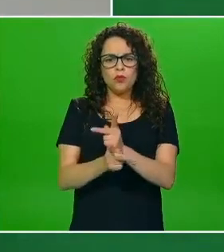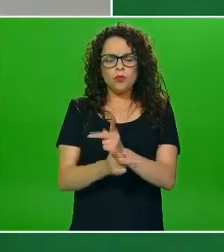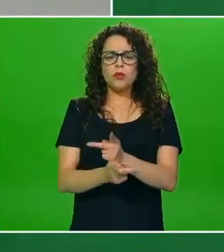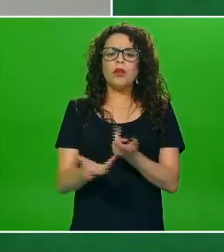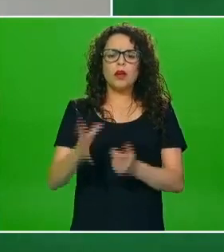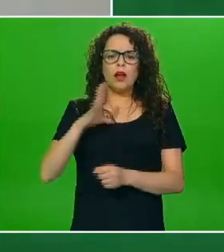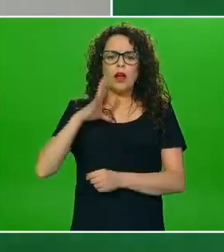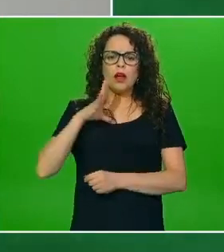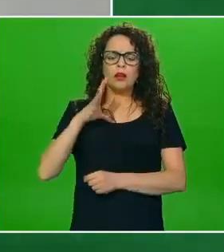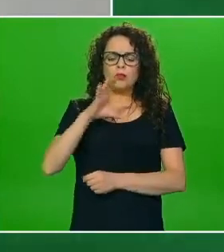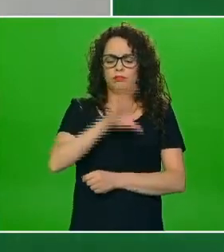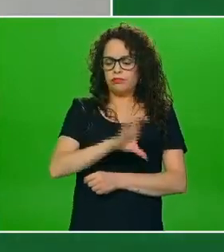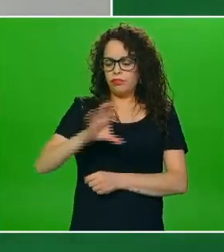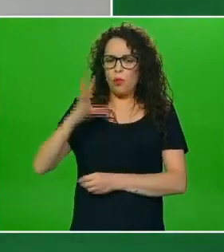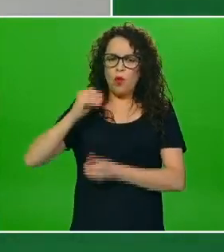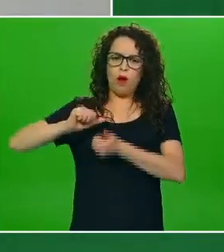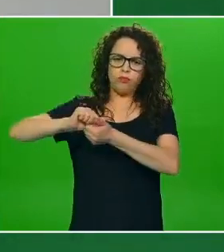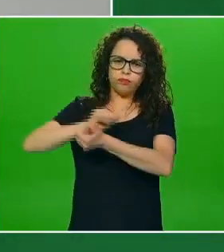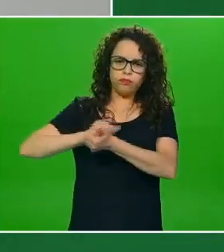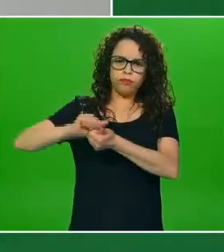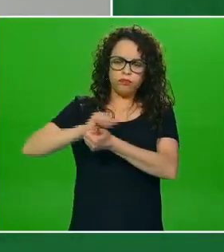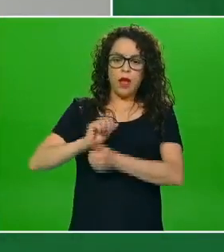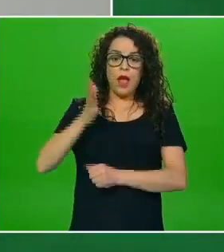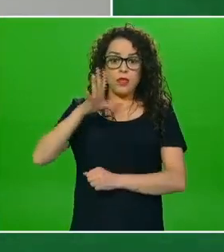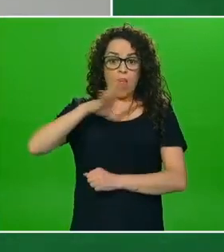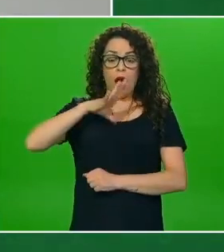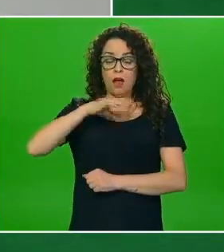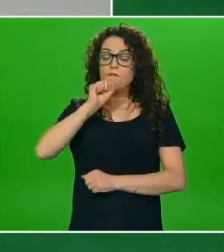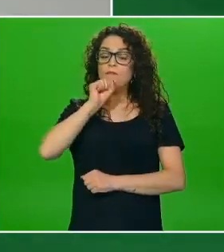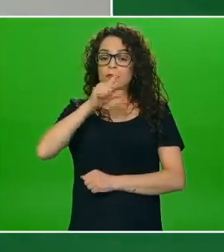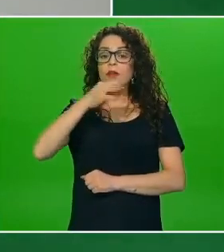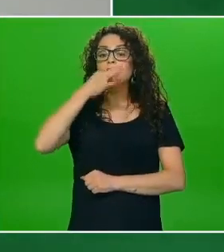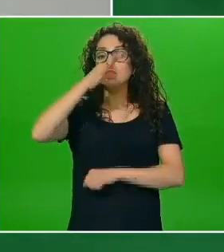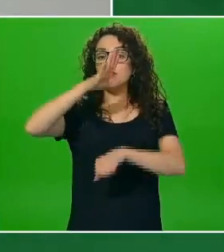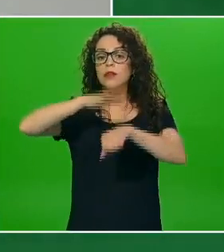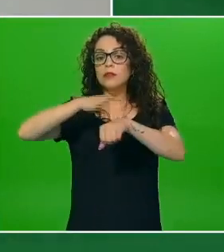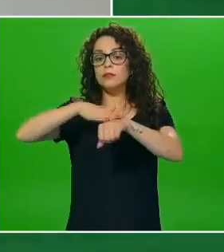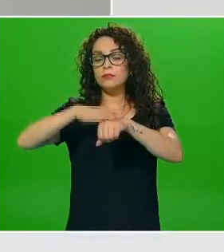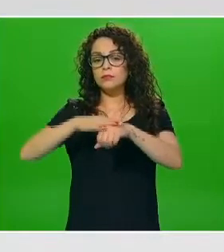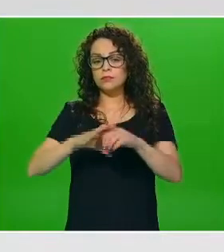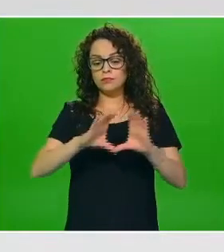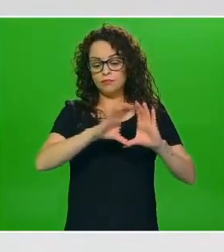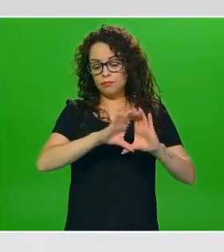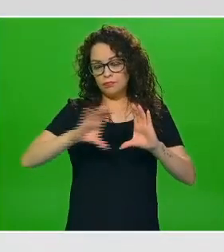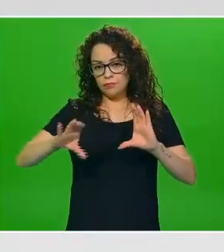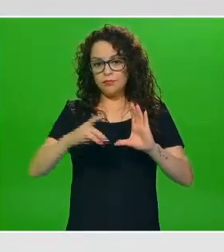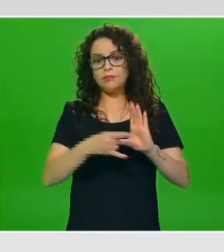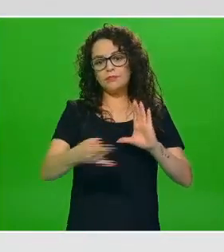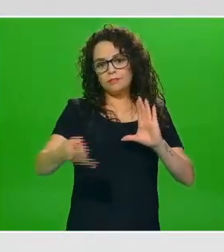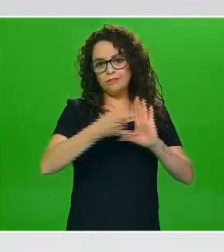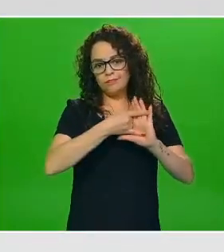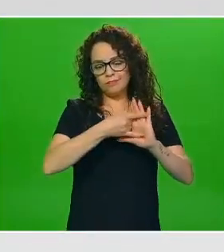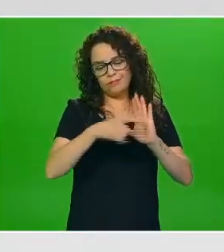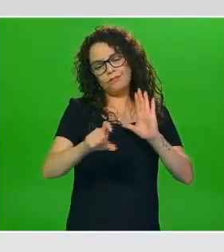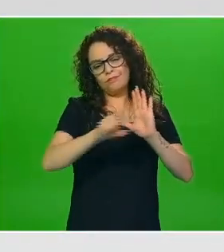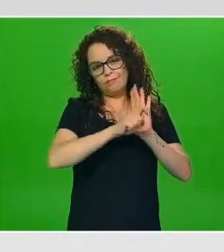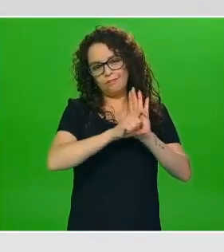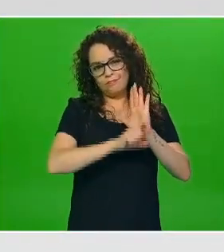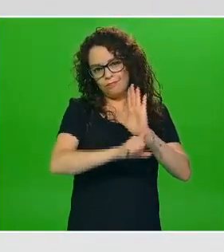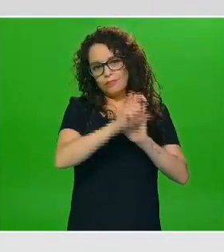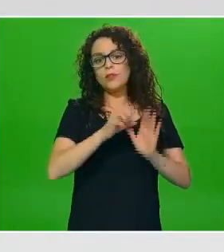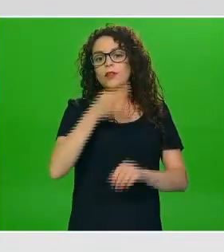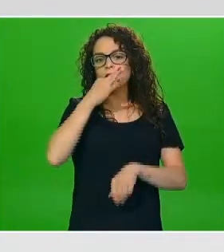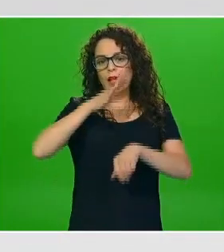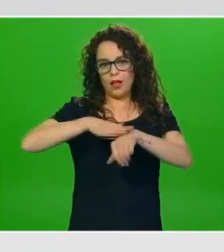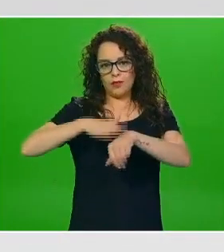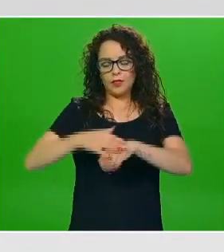procesados que de hecho también hay un sello ya que indica el exceso de estas grasas la cuarta recomendación